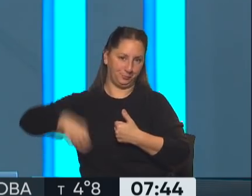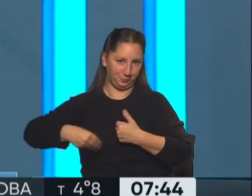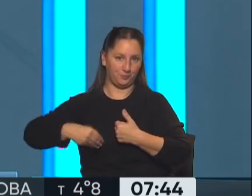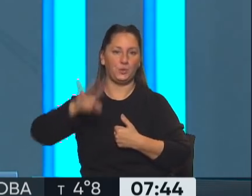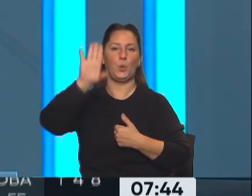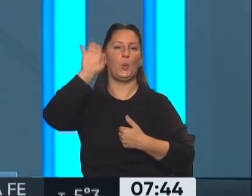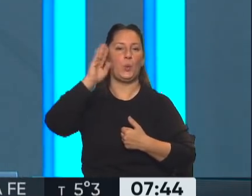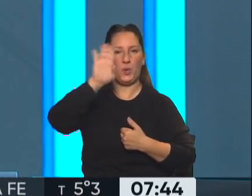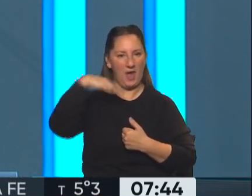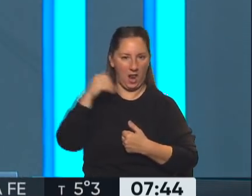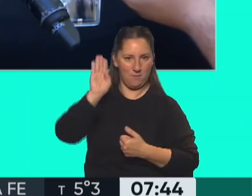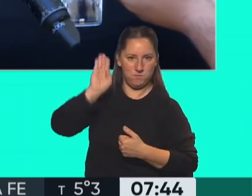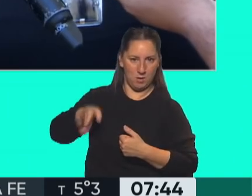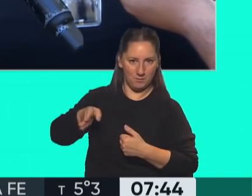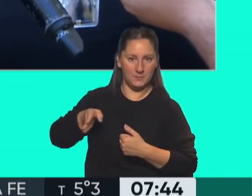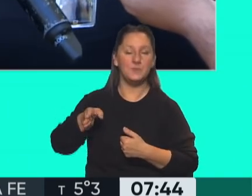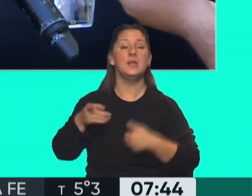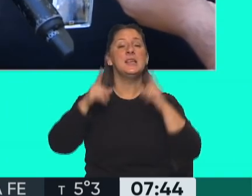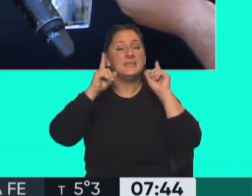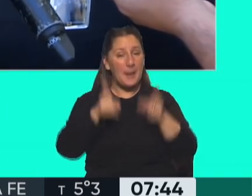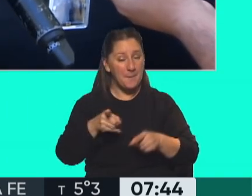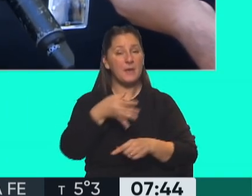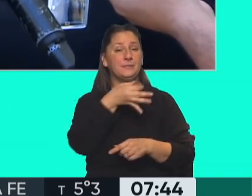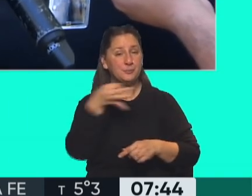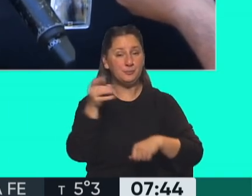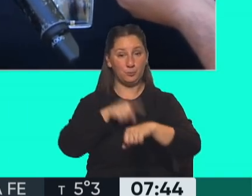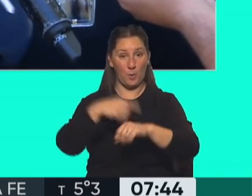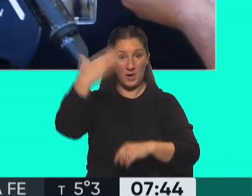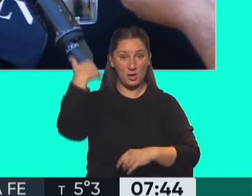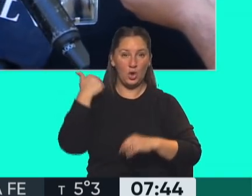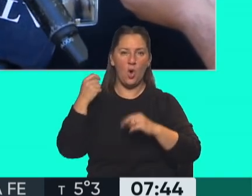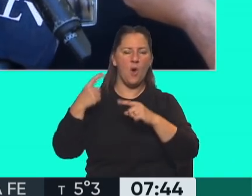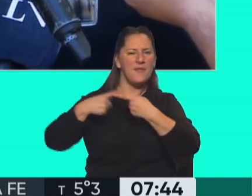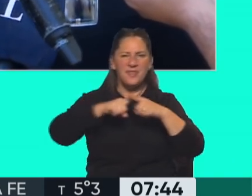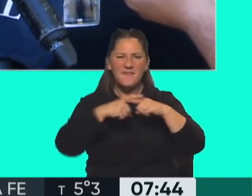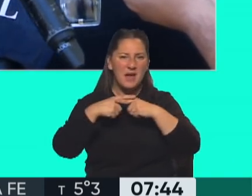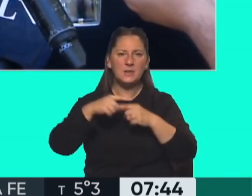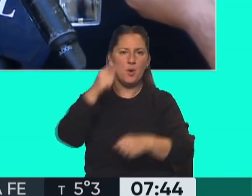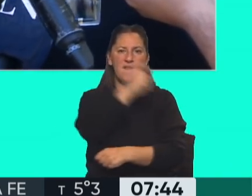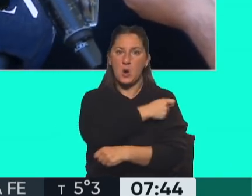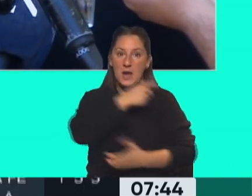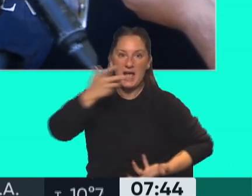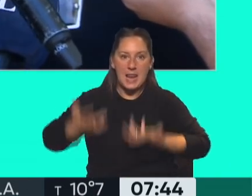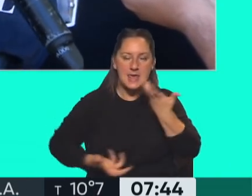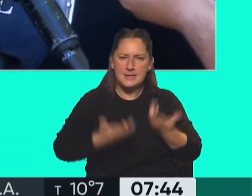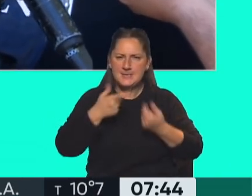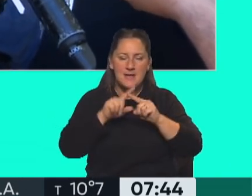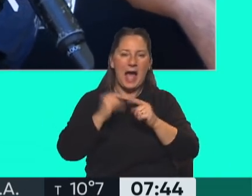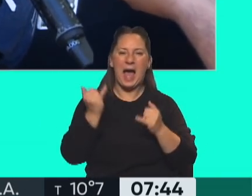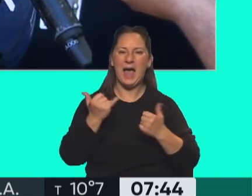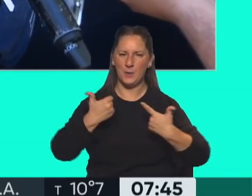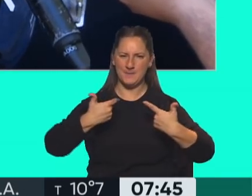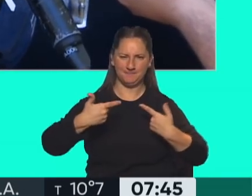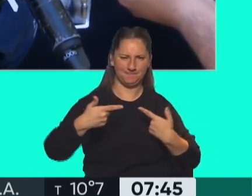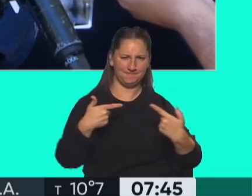con María Eugenia Vidal. Sí, también es cierto que en aquel momento el debate por las vacunas estaba muy caliente y había una grieta ahí